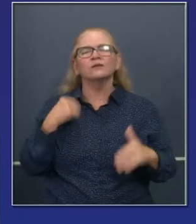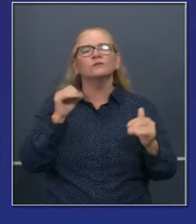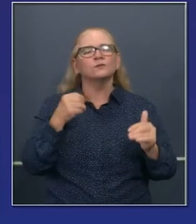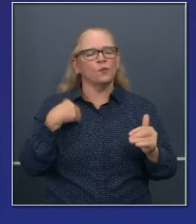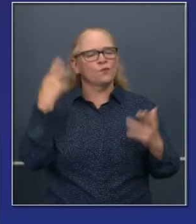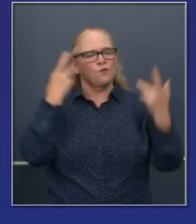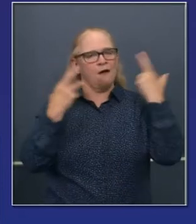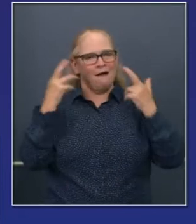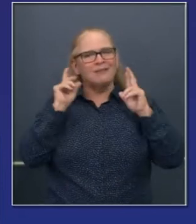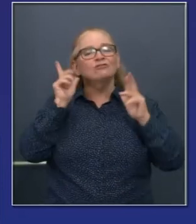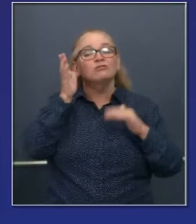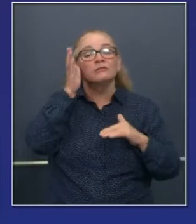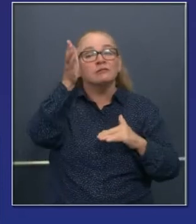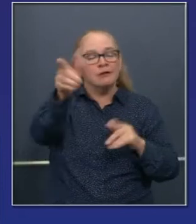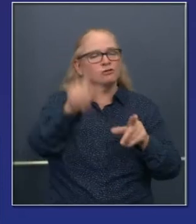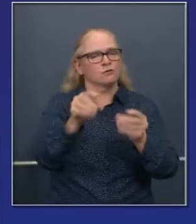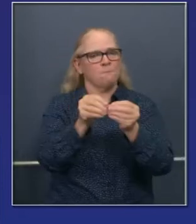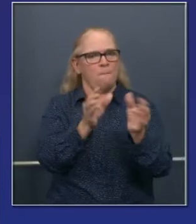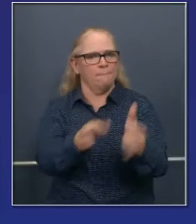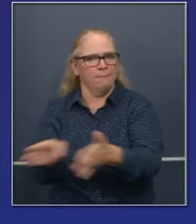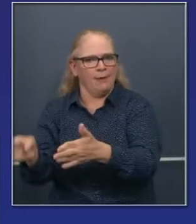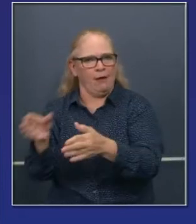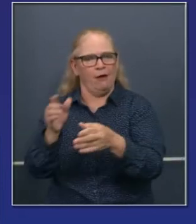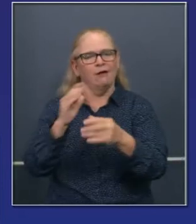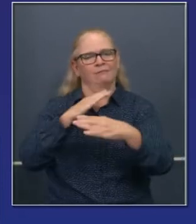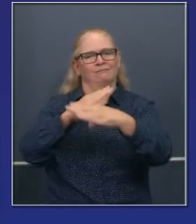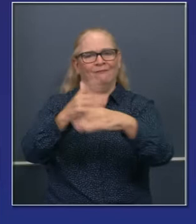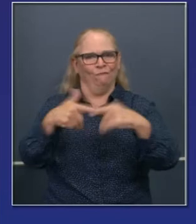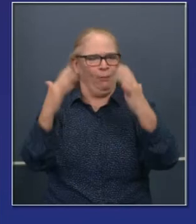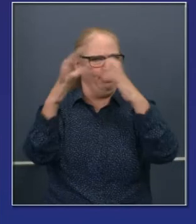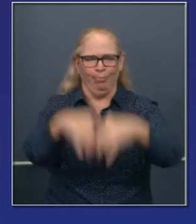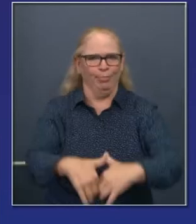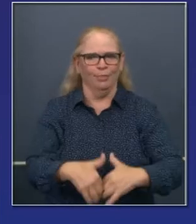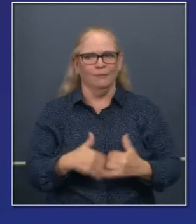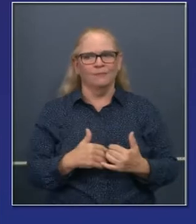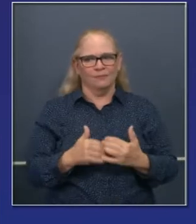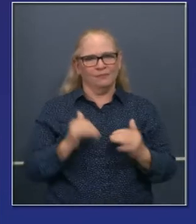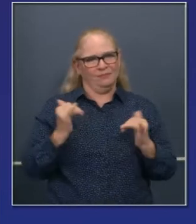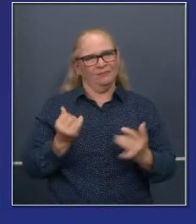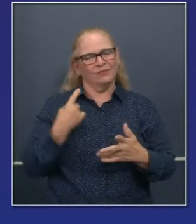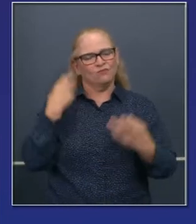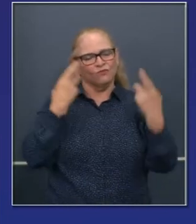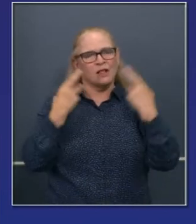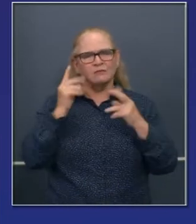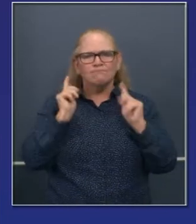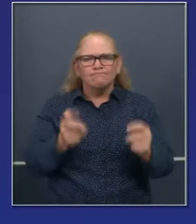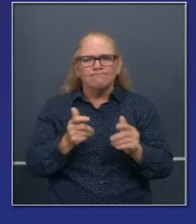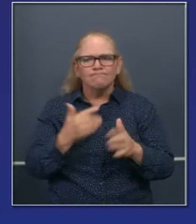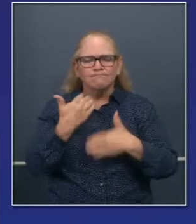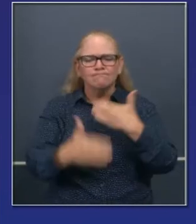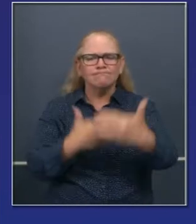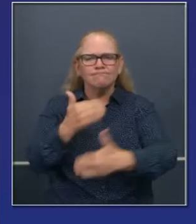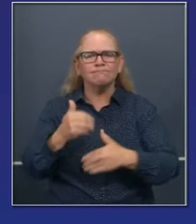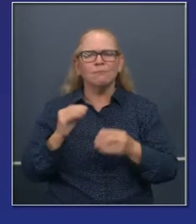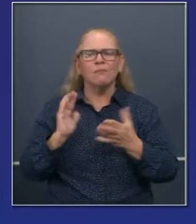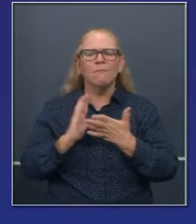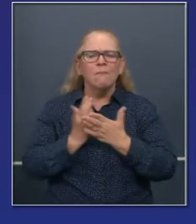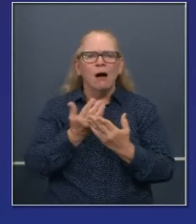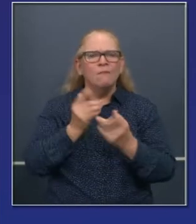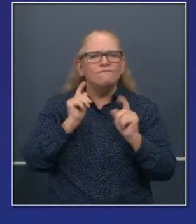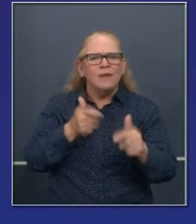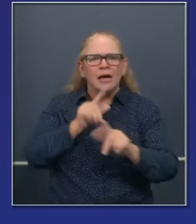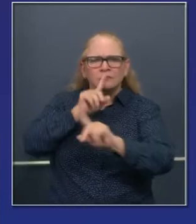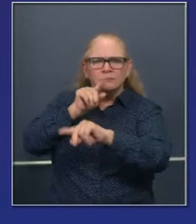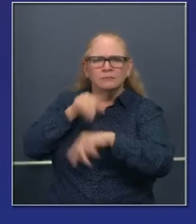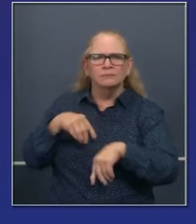en una noticia tan importante y que ha hecho esto un momento de inflexión en la historia. Y tenemos que ser más responsables y